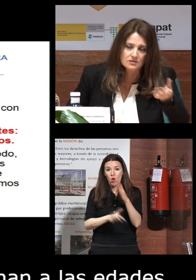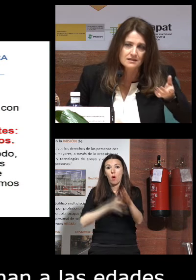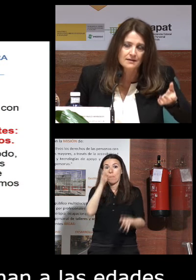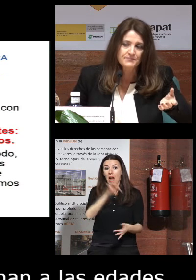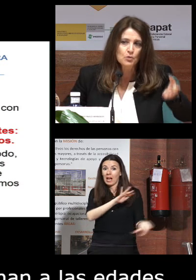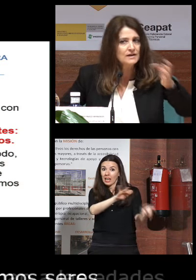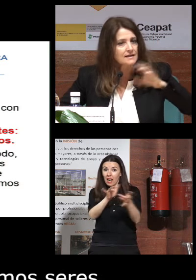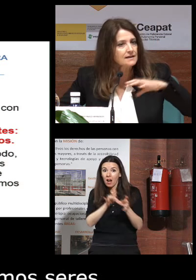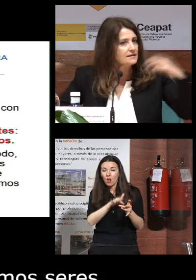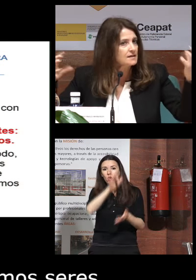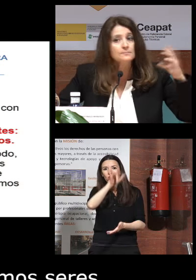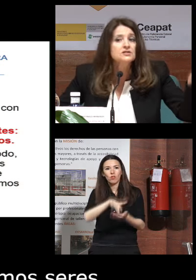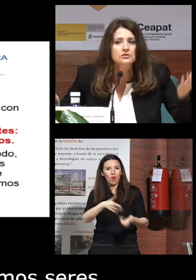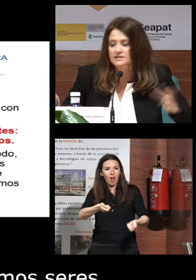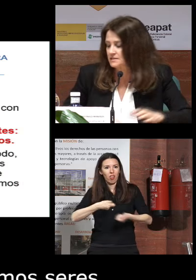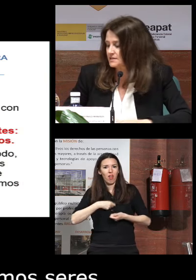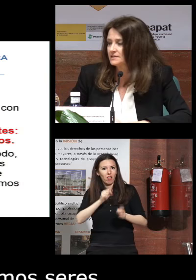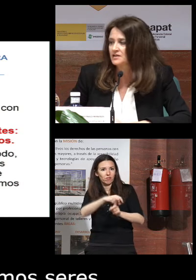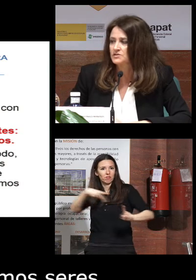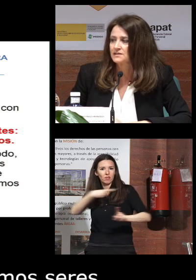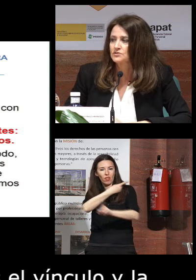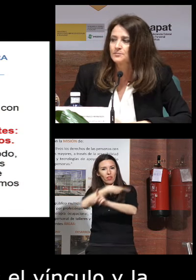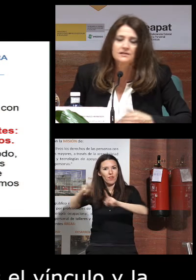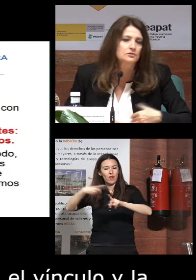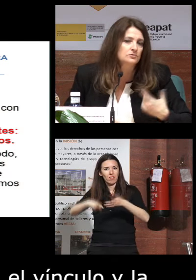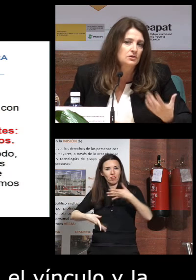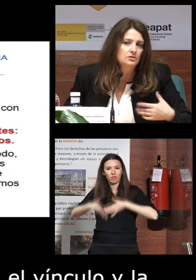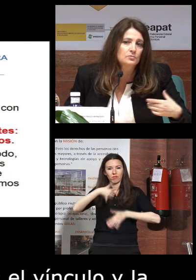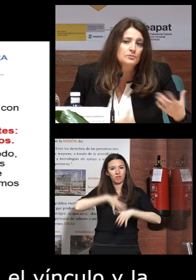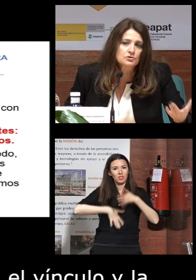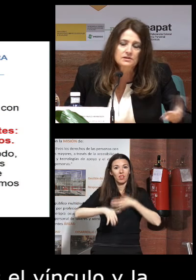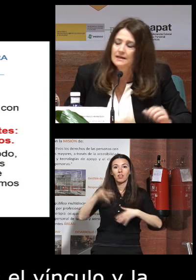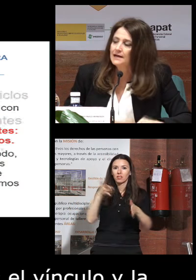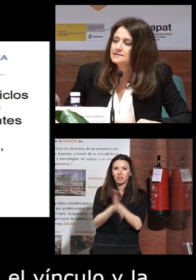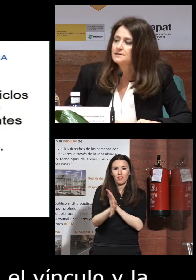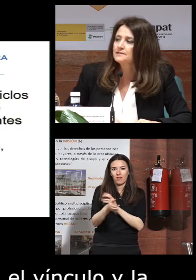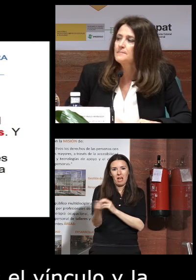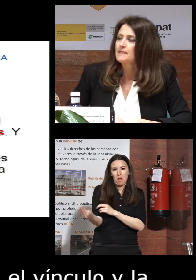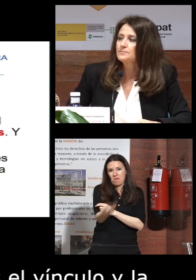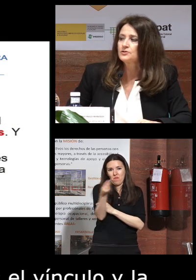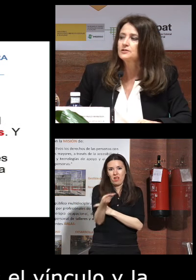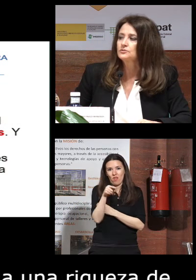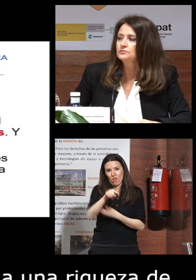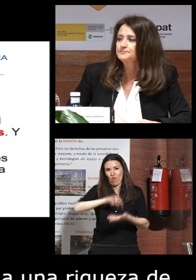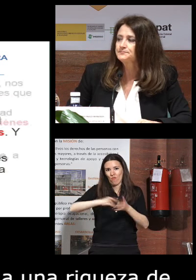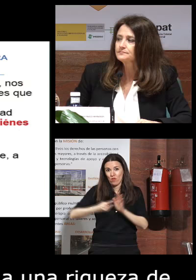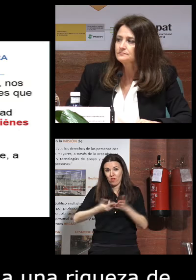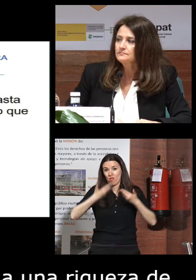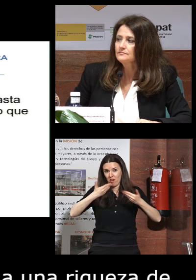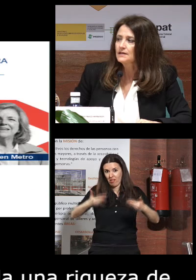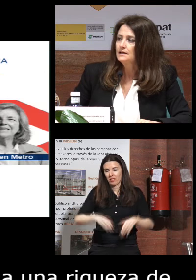relación se da una riqueza de visiones distintas pues estamos aportando un plus a ese proyecto ¿no?